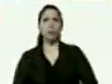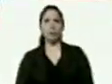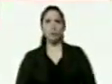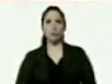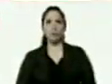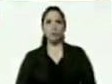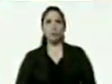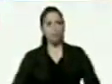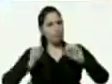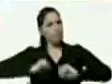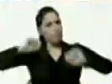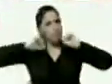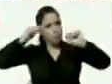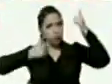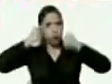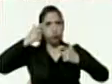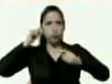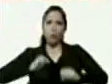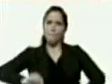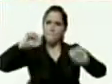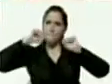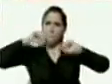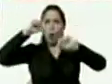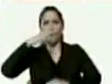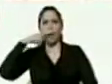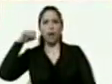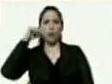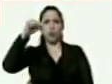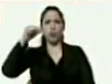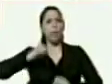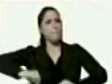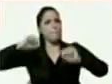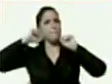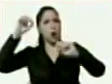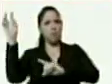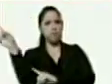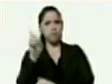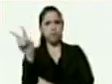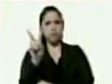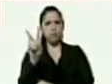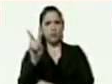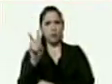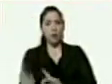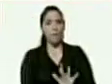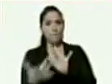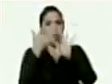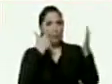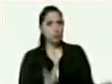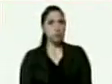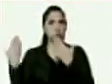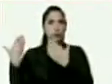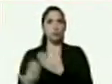que viva Chávez que viva Maduro que viva Venezuela adelante presidente